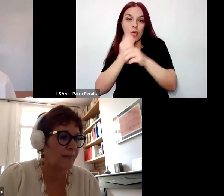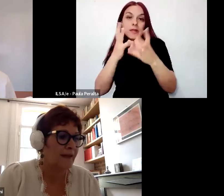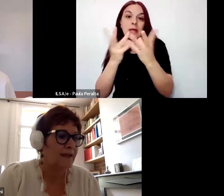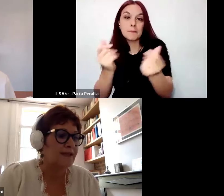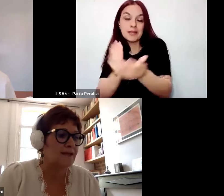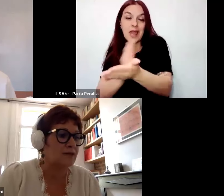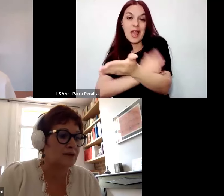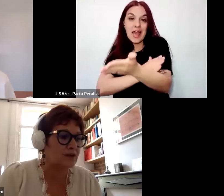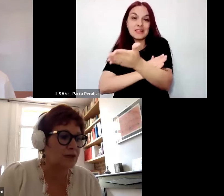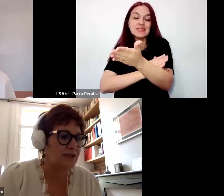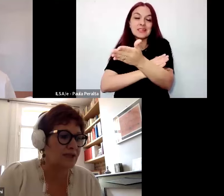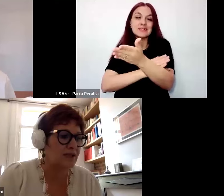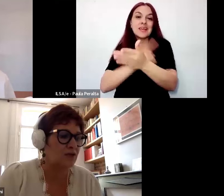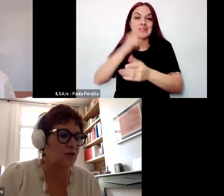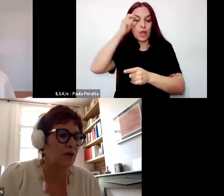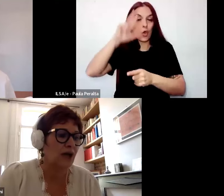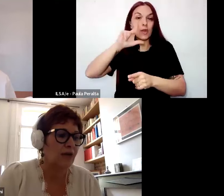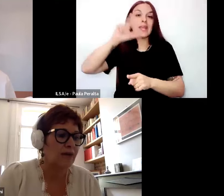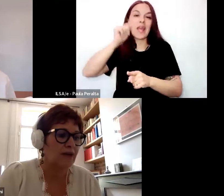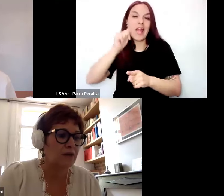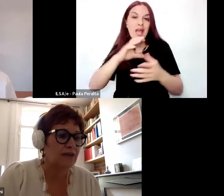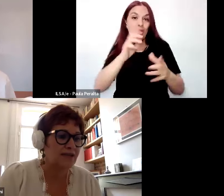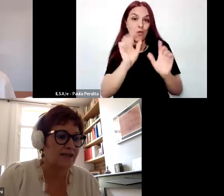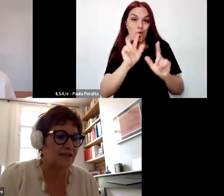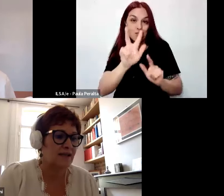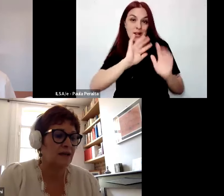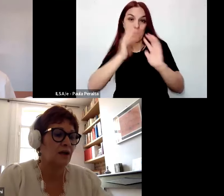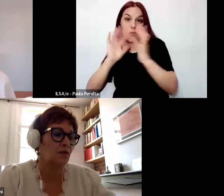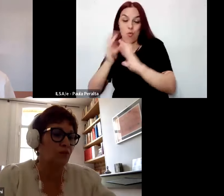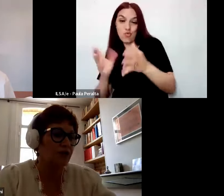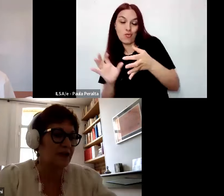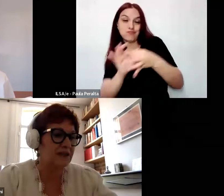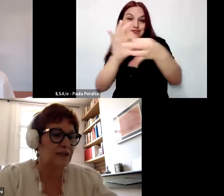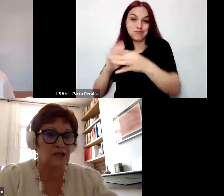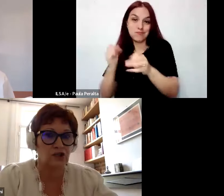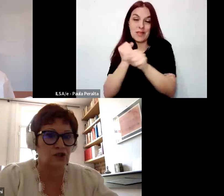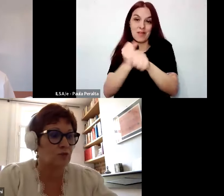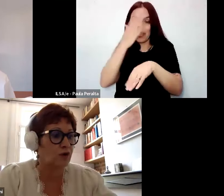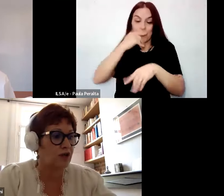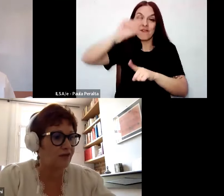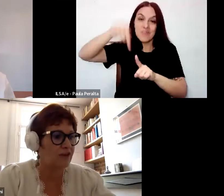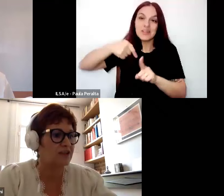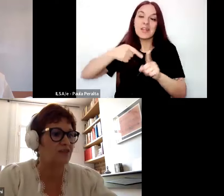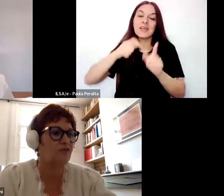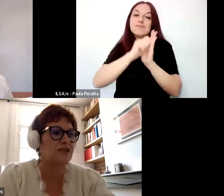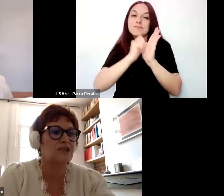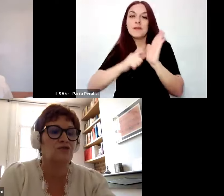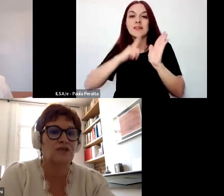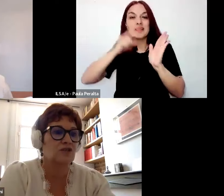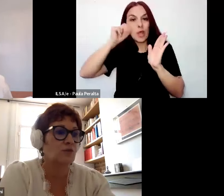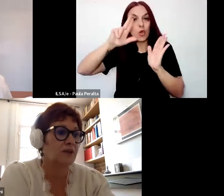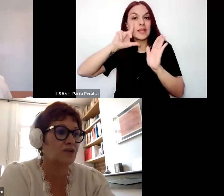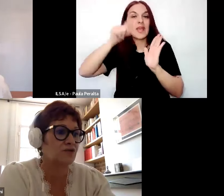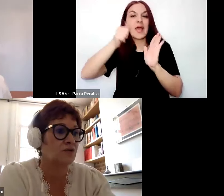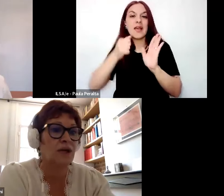teorización temporal común y esta teorización aparece como necesaria para validar un